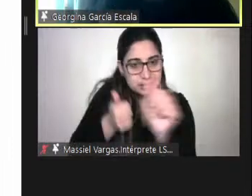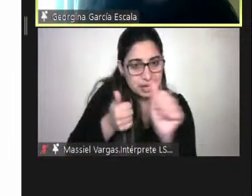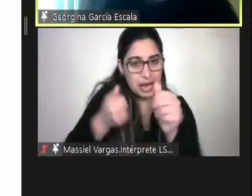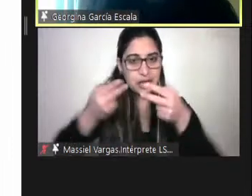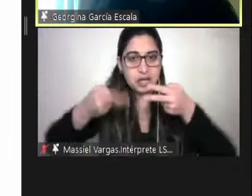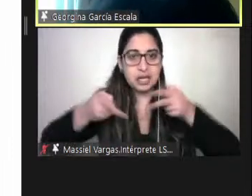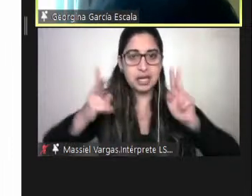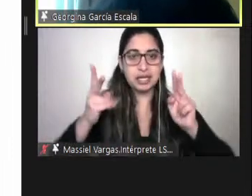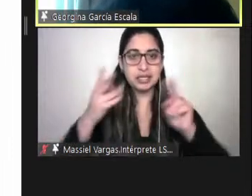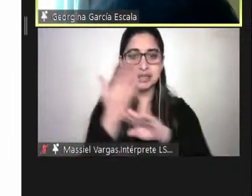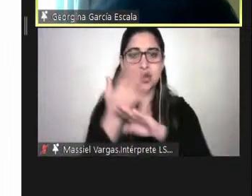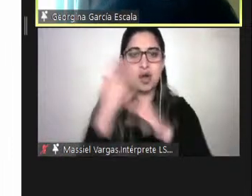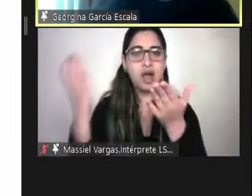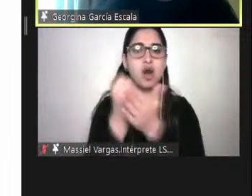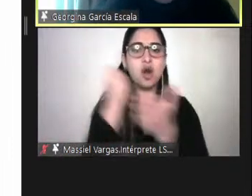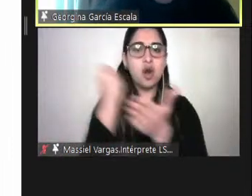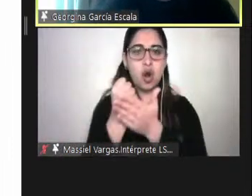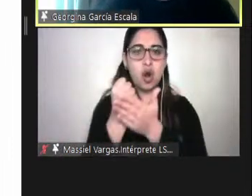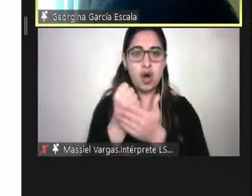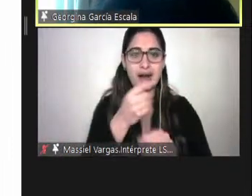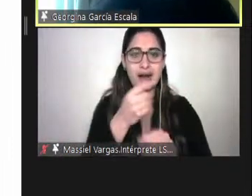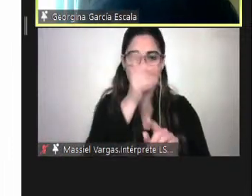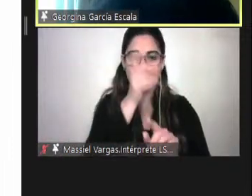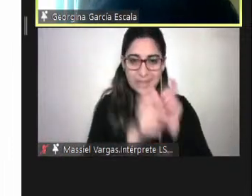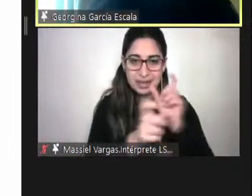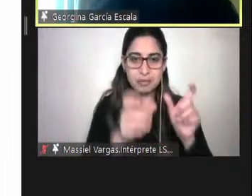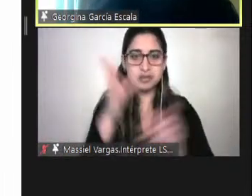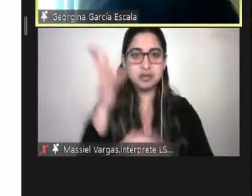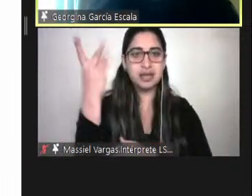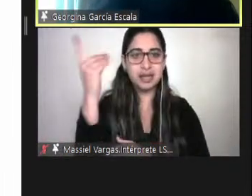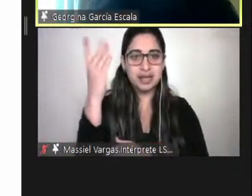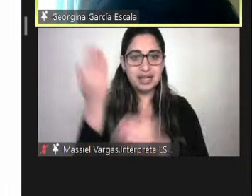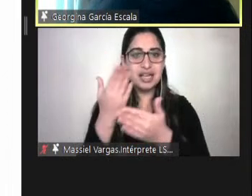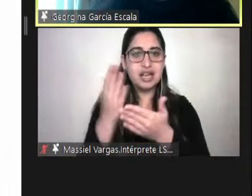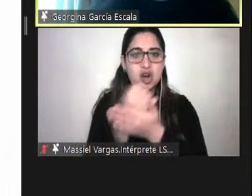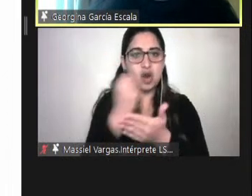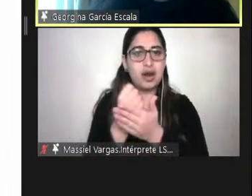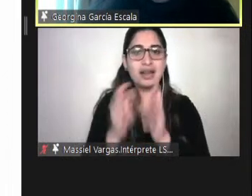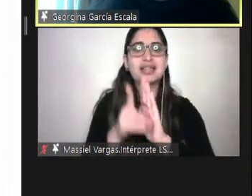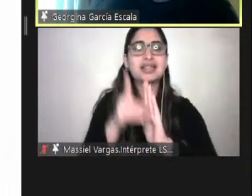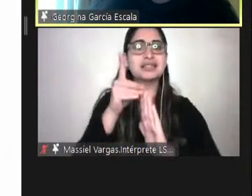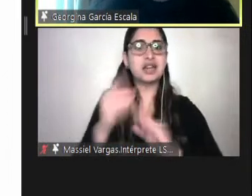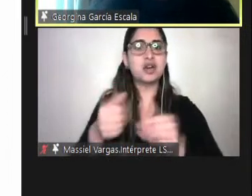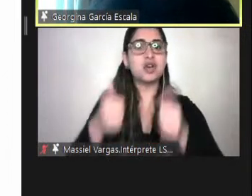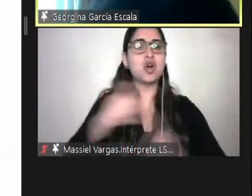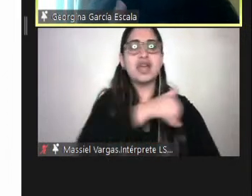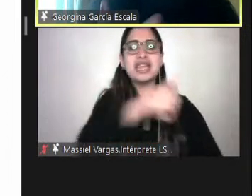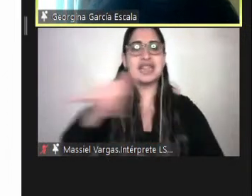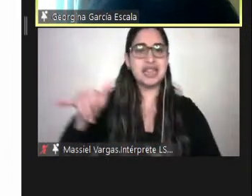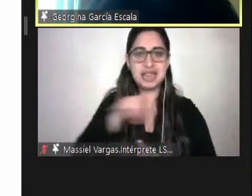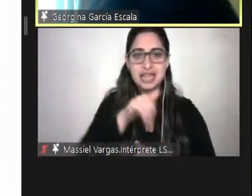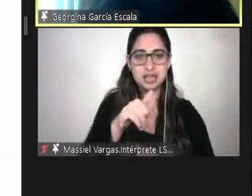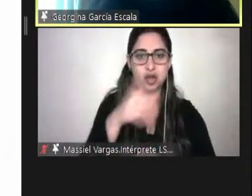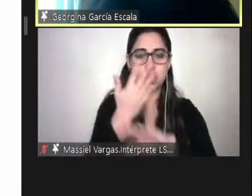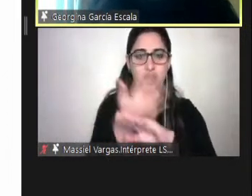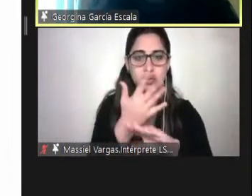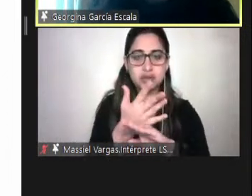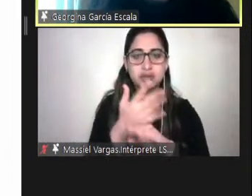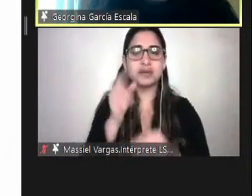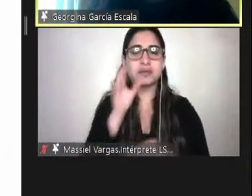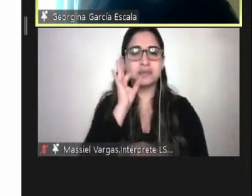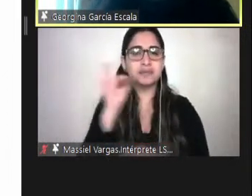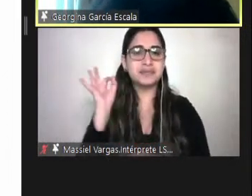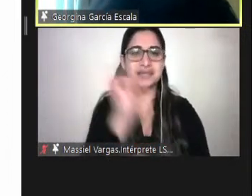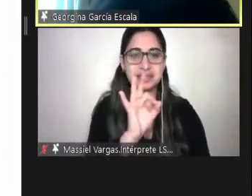alcanzar su emancipación y alcanzar la dignificación de todos y todas y para ello dar a conocer la